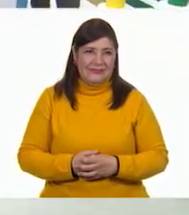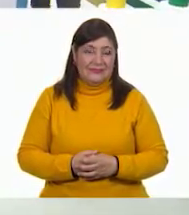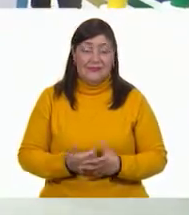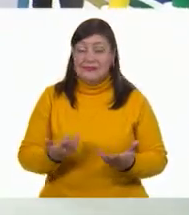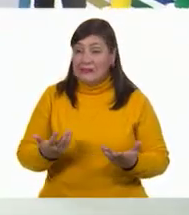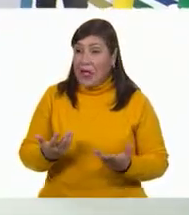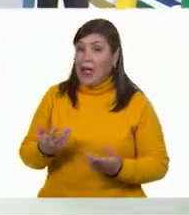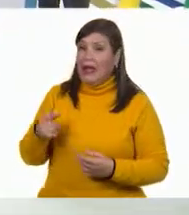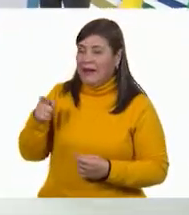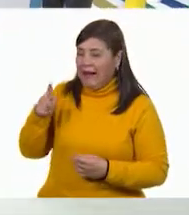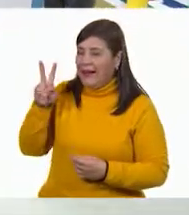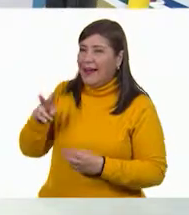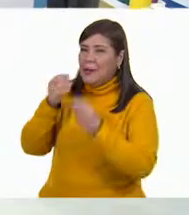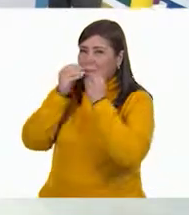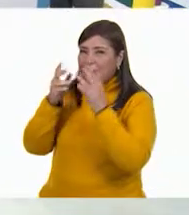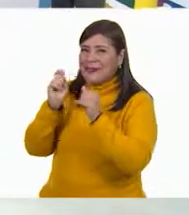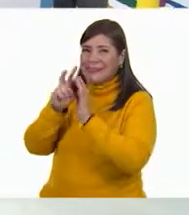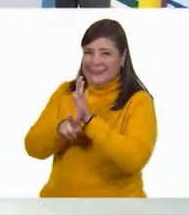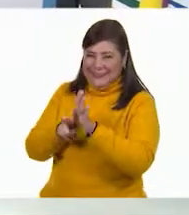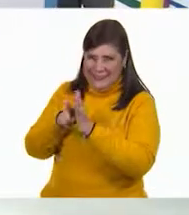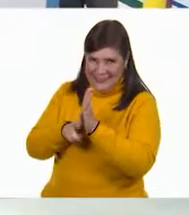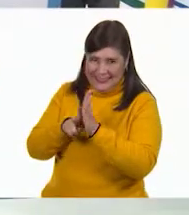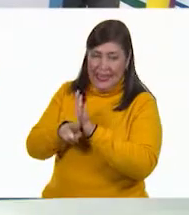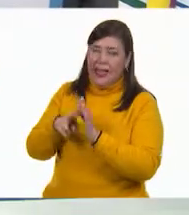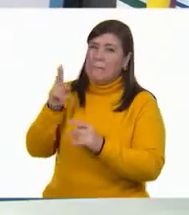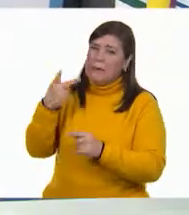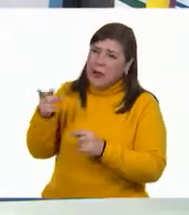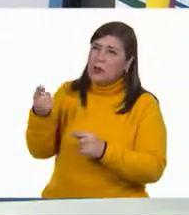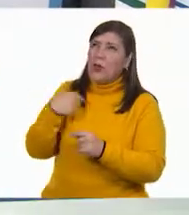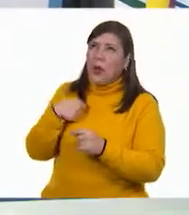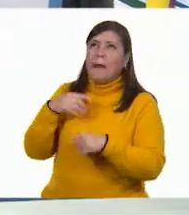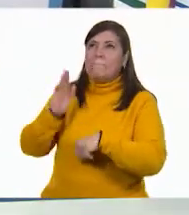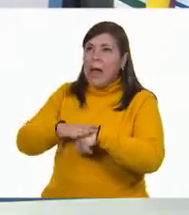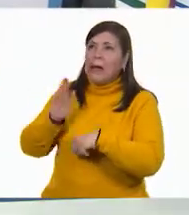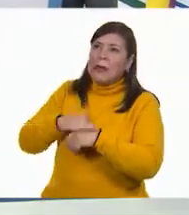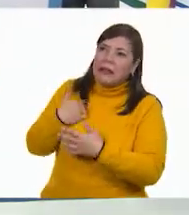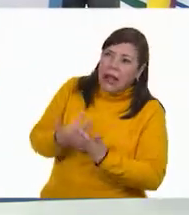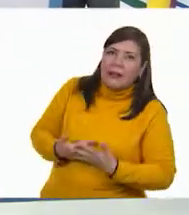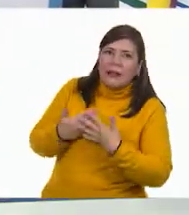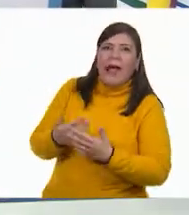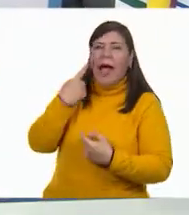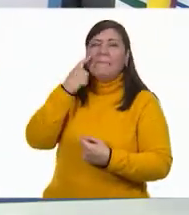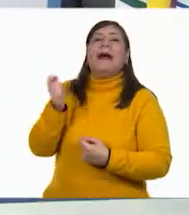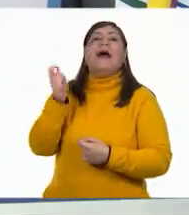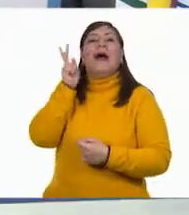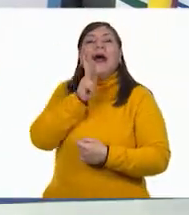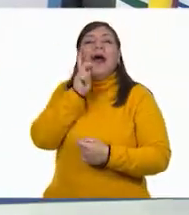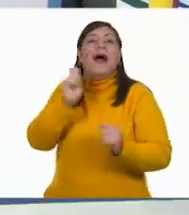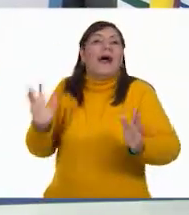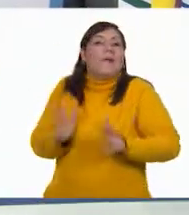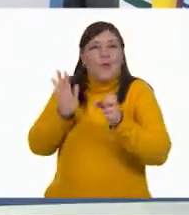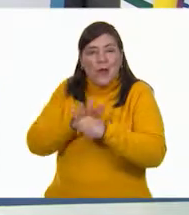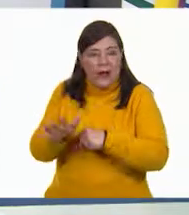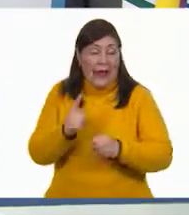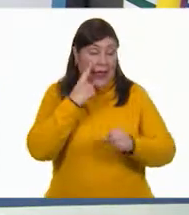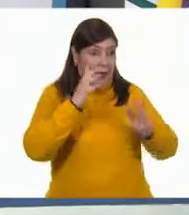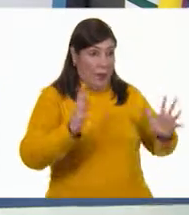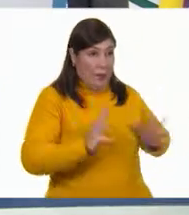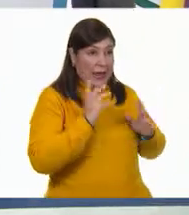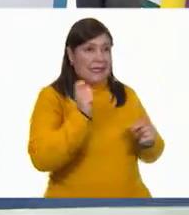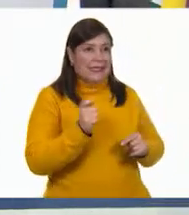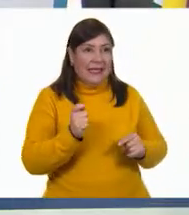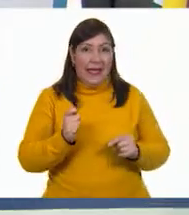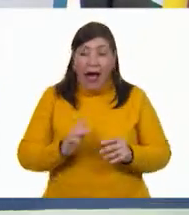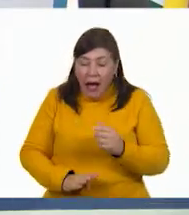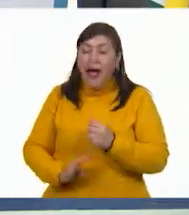Esteban, estuvo increíble este video, pero ahora sí ya no le hiciste mucho de emoción. ¿Cuál es la sorpresa de hoy? Pues la sorpresa es... ¡Sorpresa!